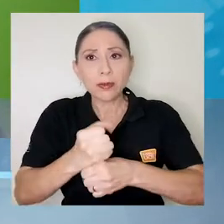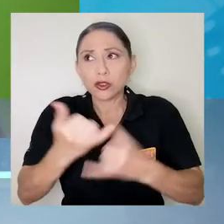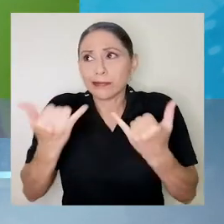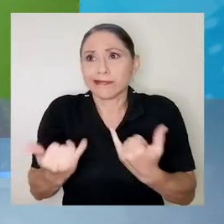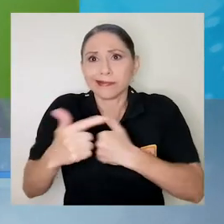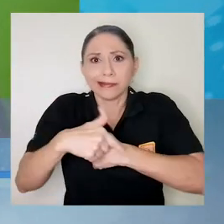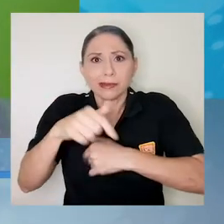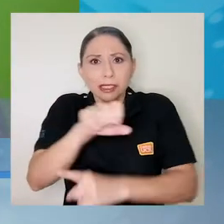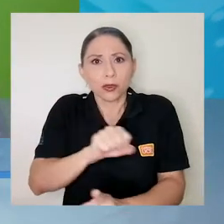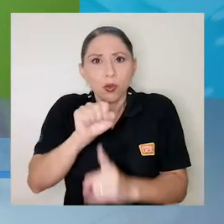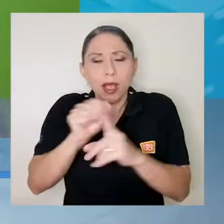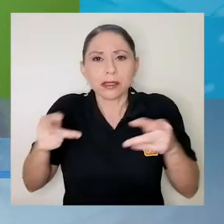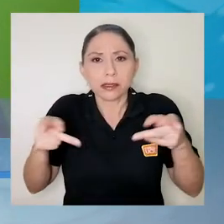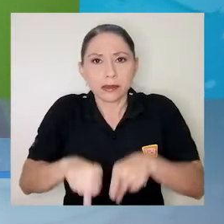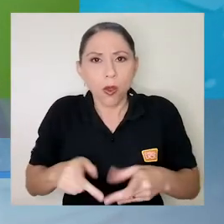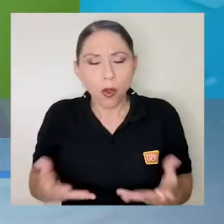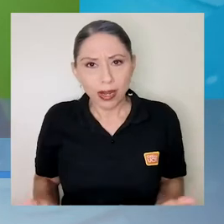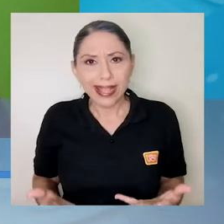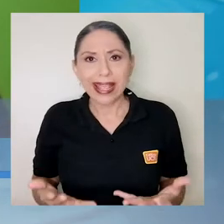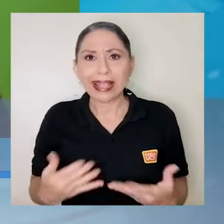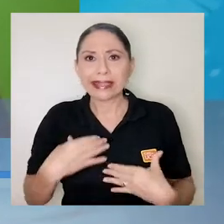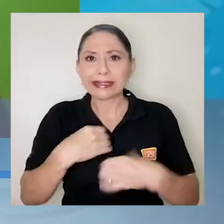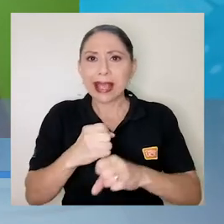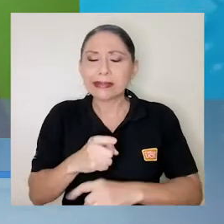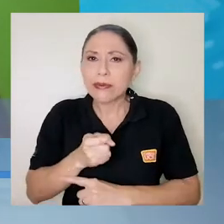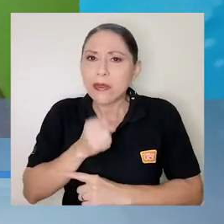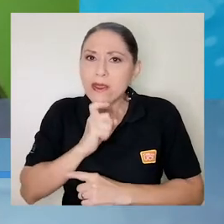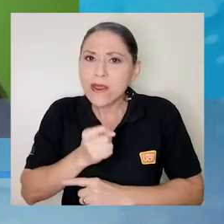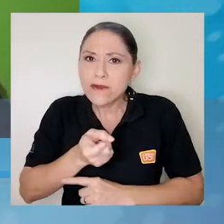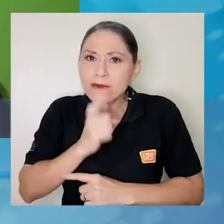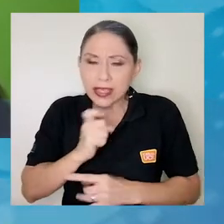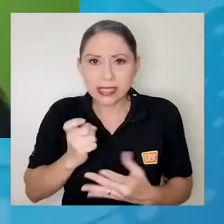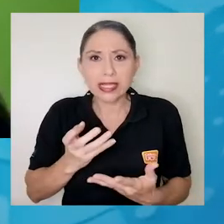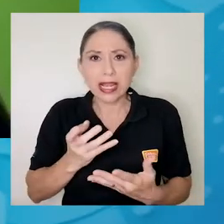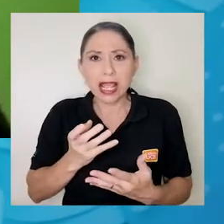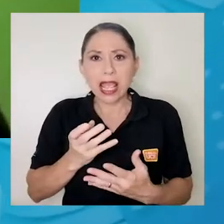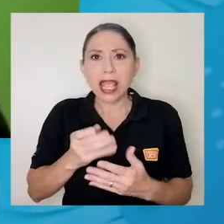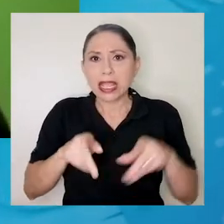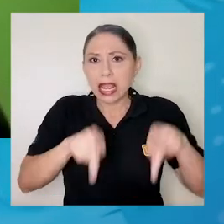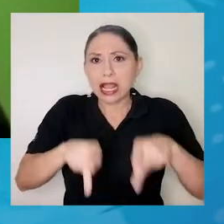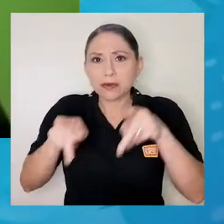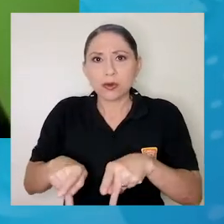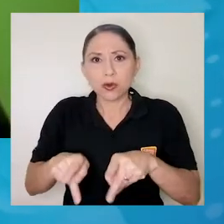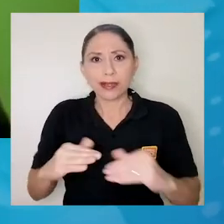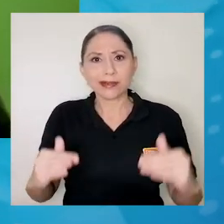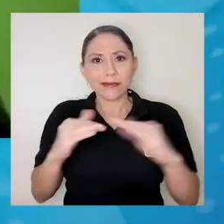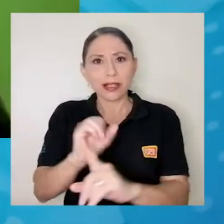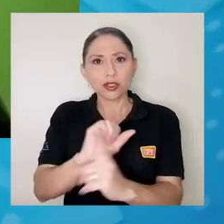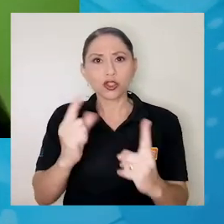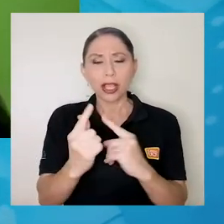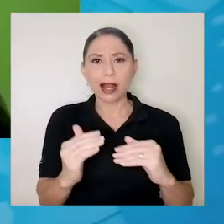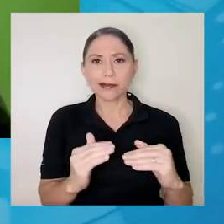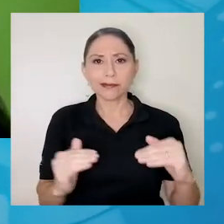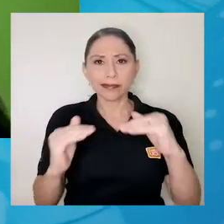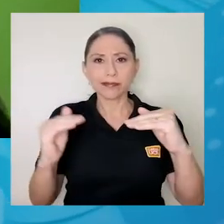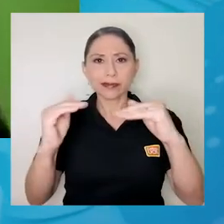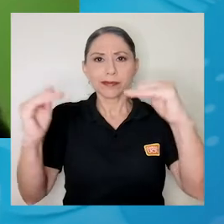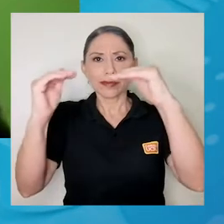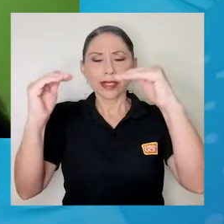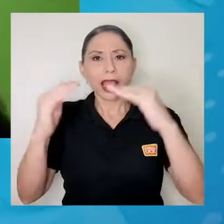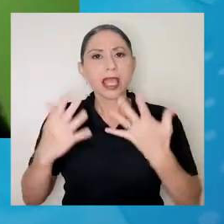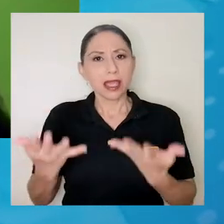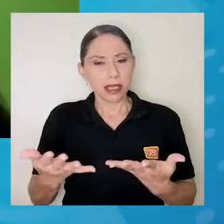contexto, en una coyuntura en la cual se dificulta la movilización social y las